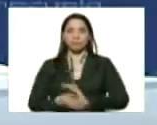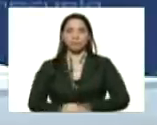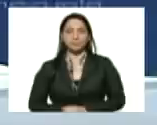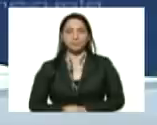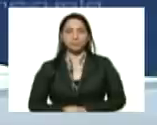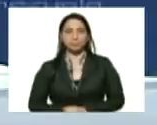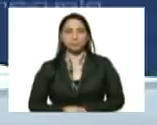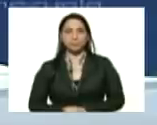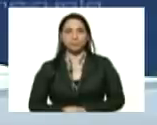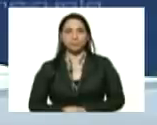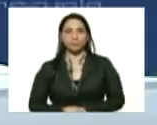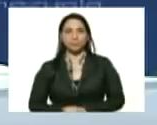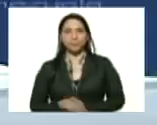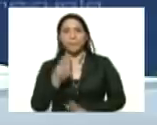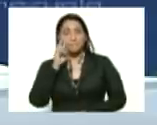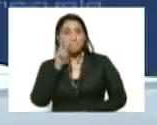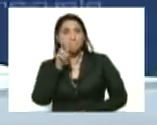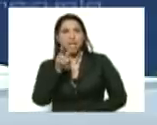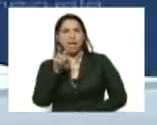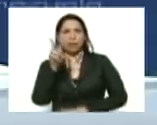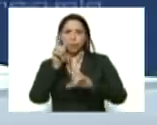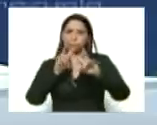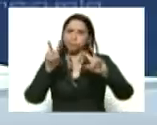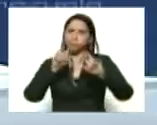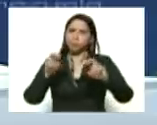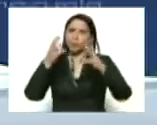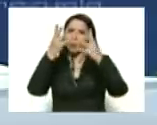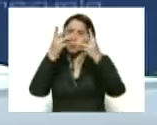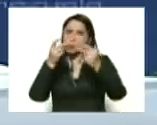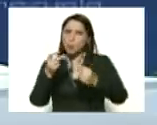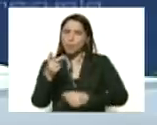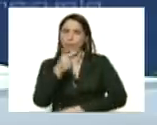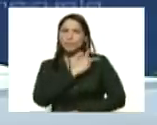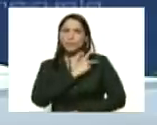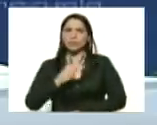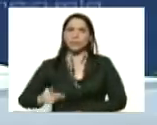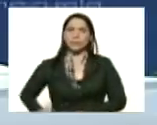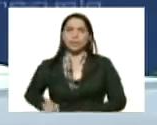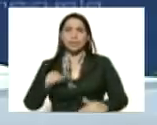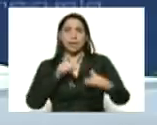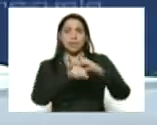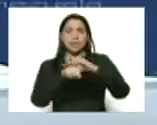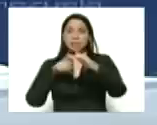estaba viendo los números vicepresidenta del ingreso del Táchira